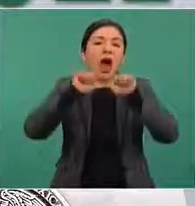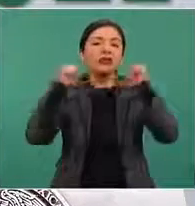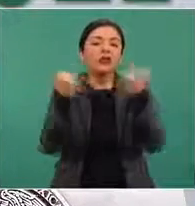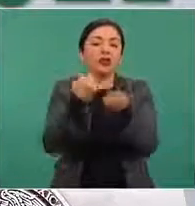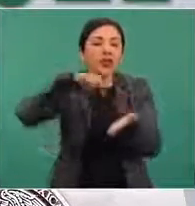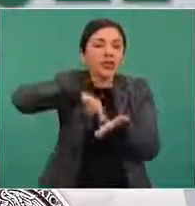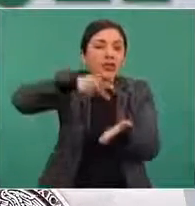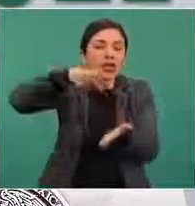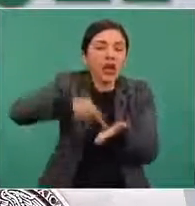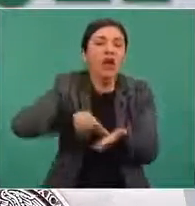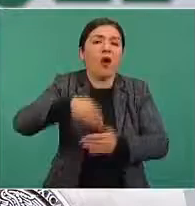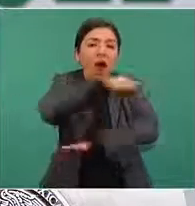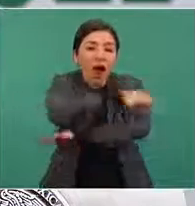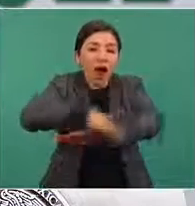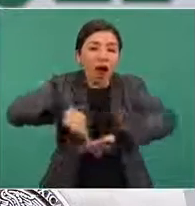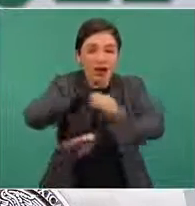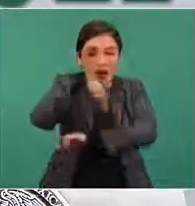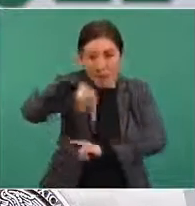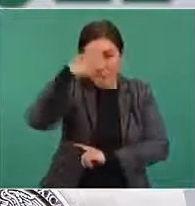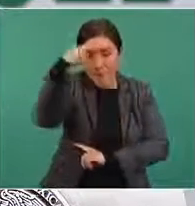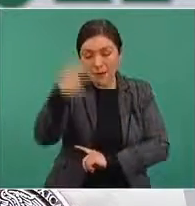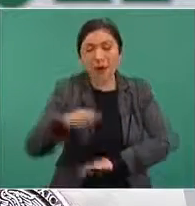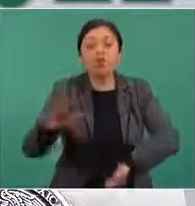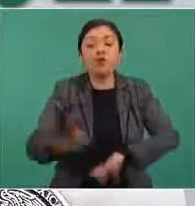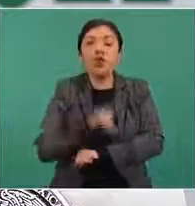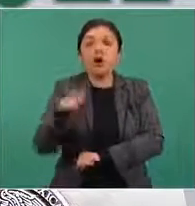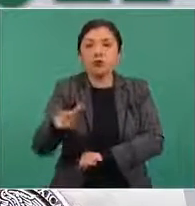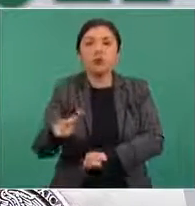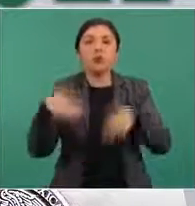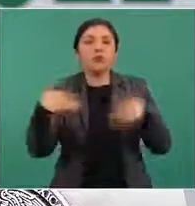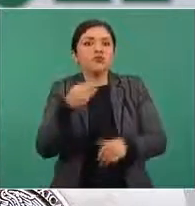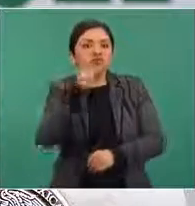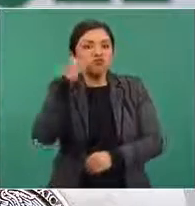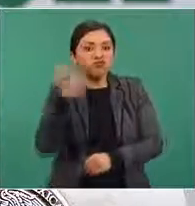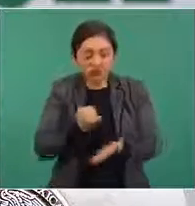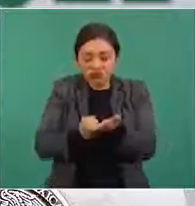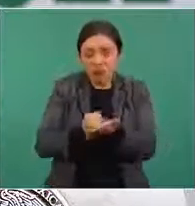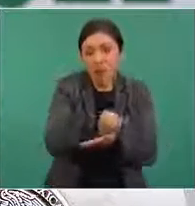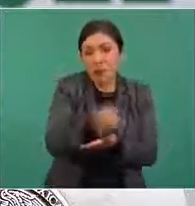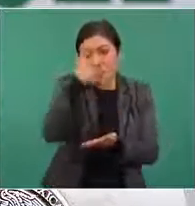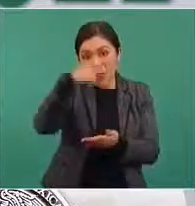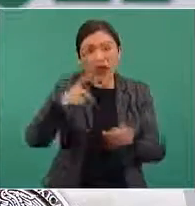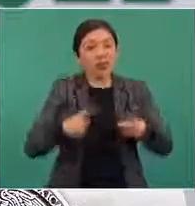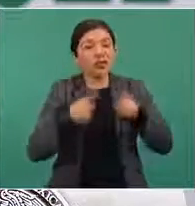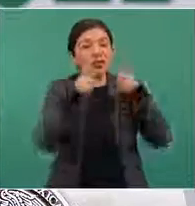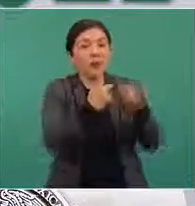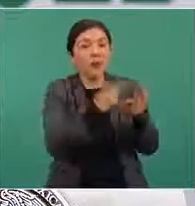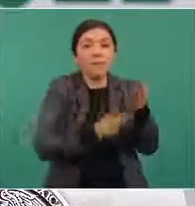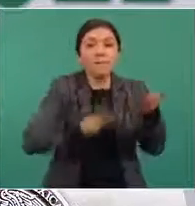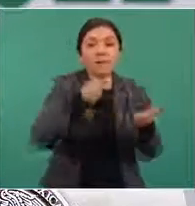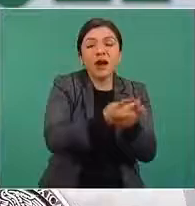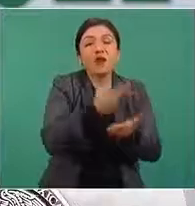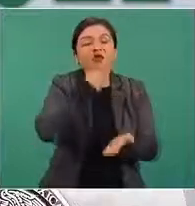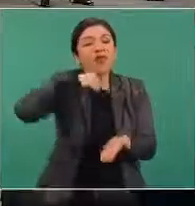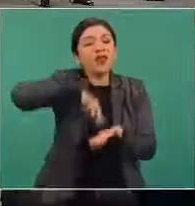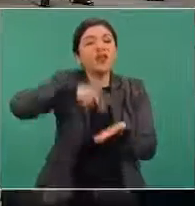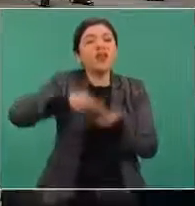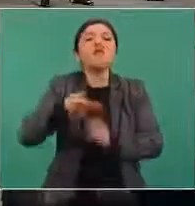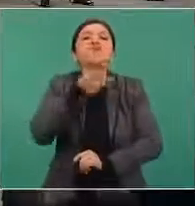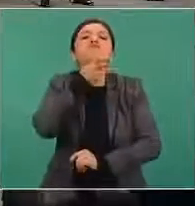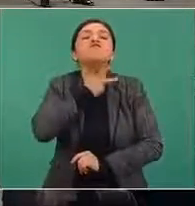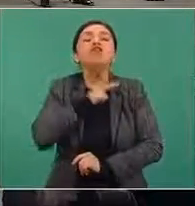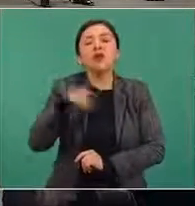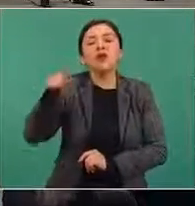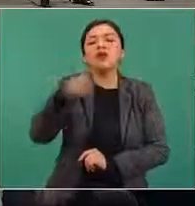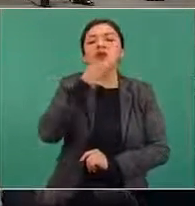Arquitectos de México por la magnífica decisión de otorgar al ingeniero petrolero Francisco Garaycochea